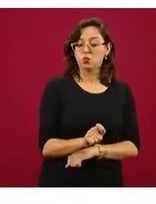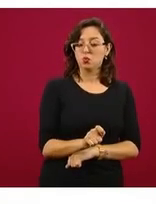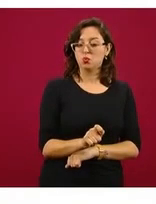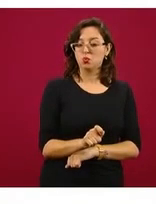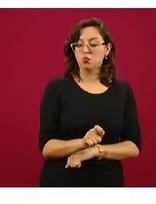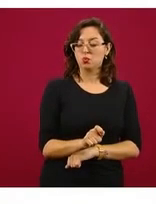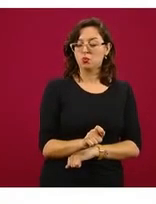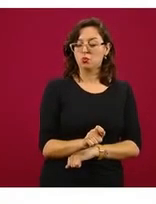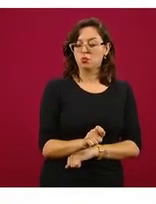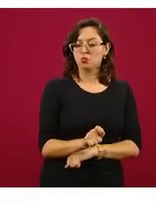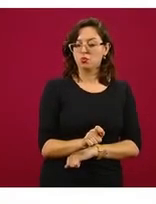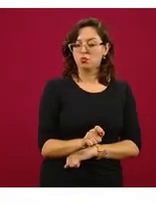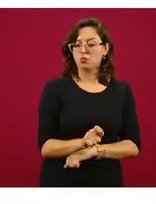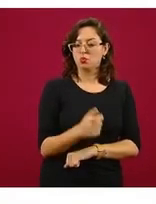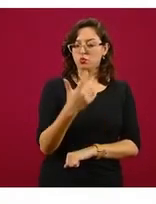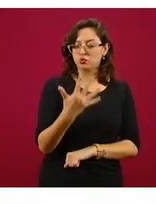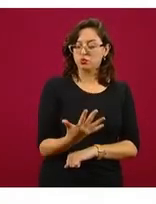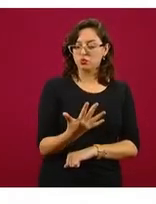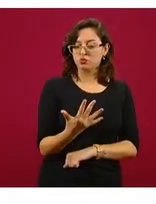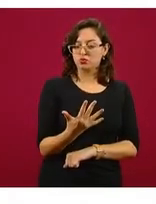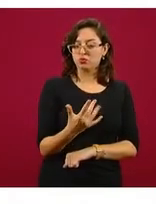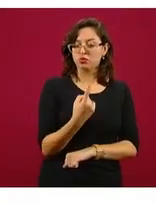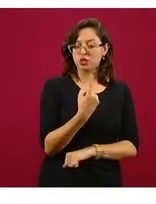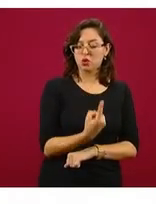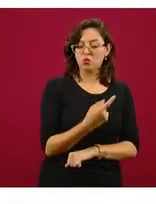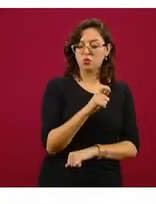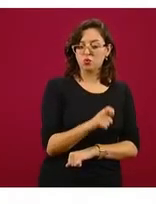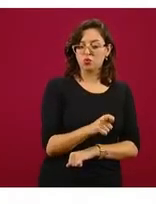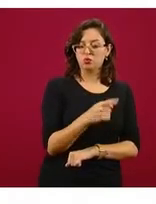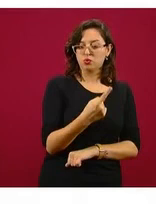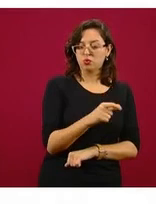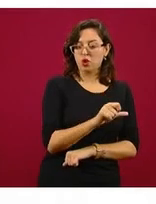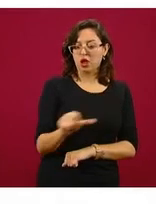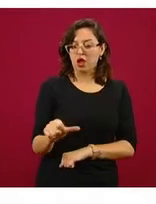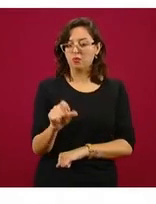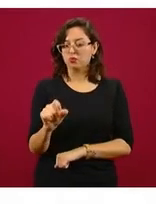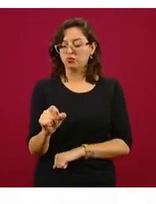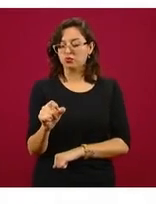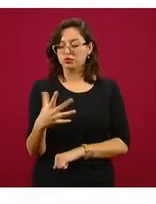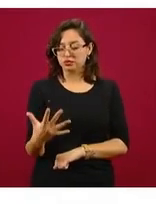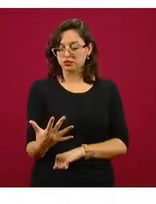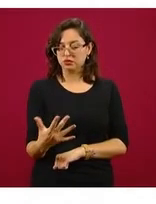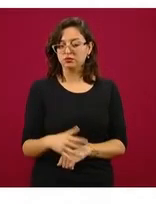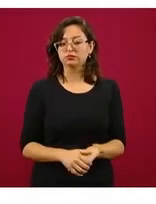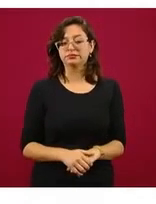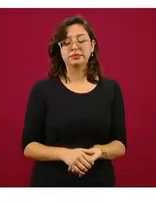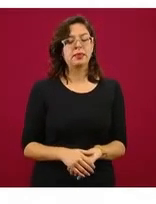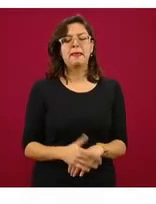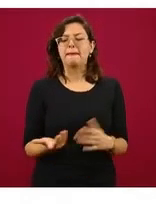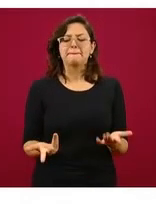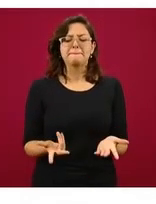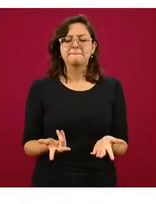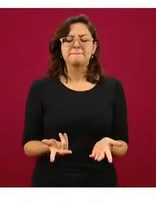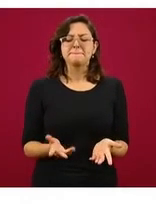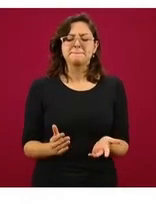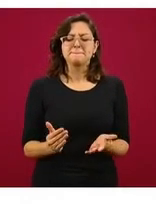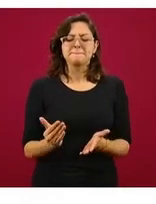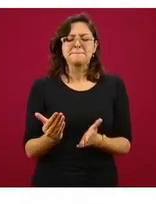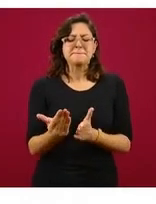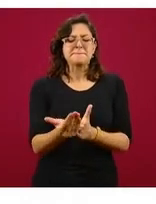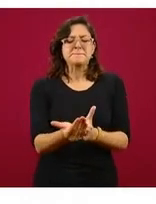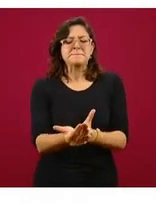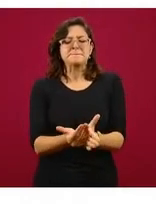de margen, de 1.1 a 1.5. Y finalmente, un nivel mínimo muy estricto,